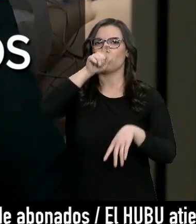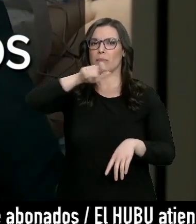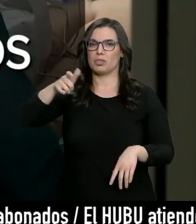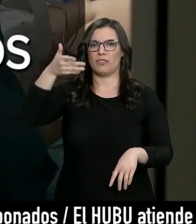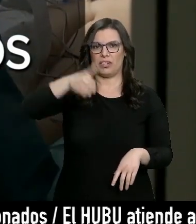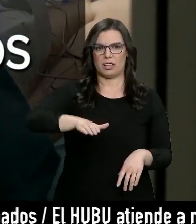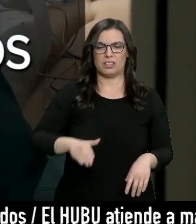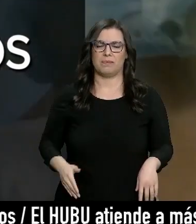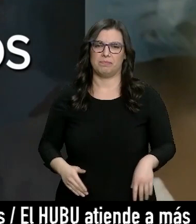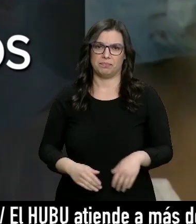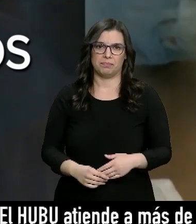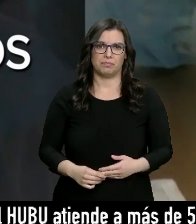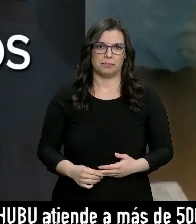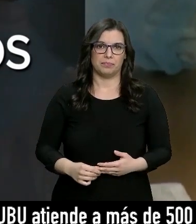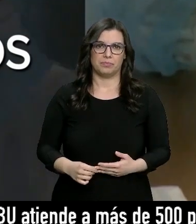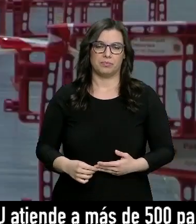personas.